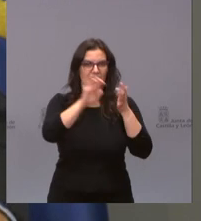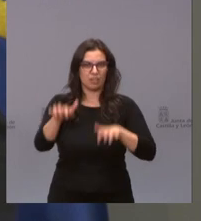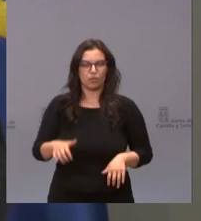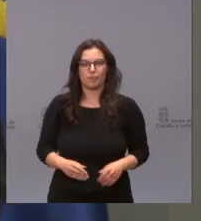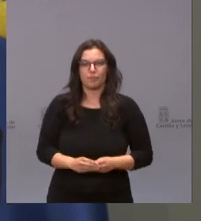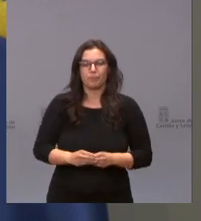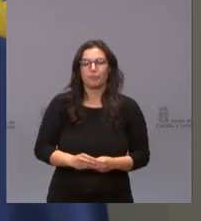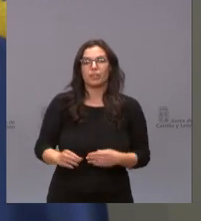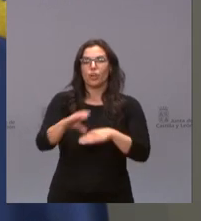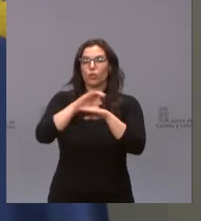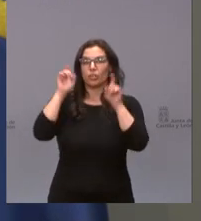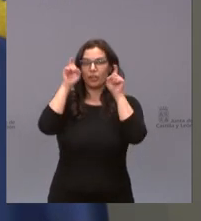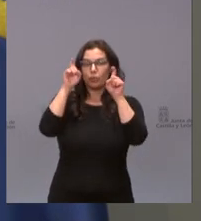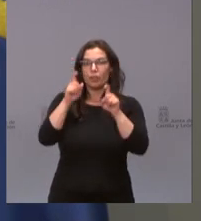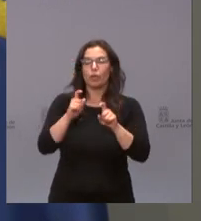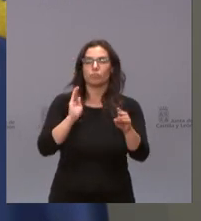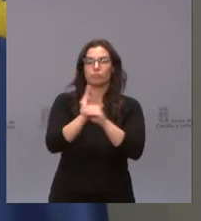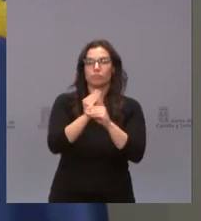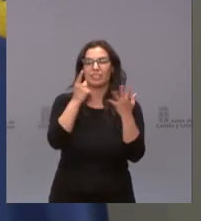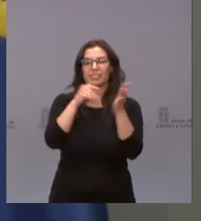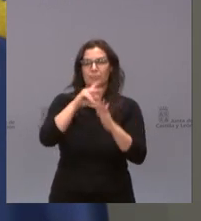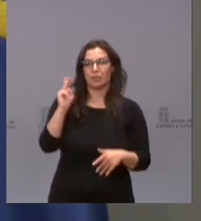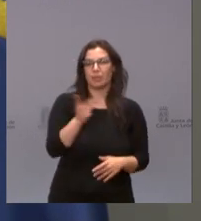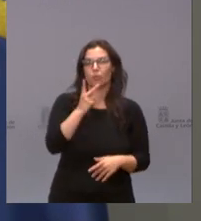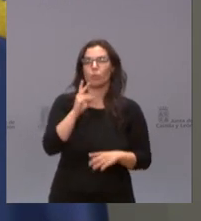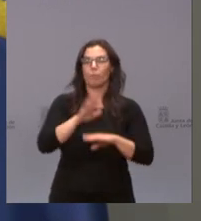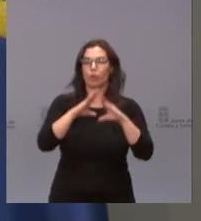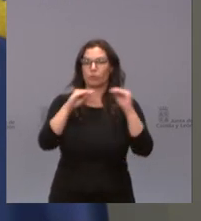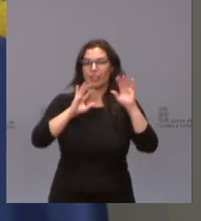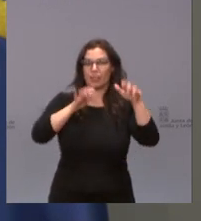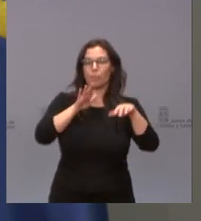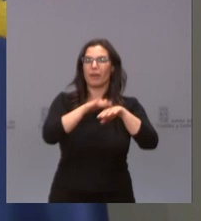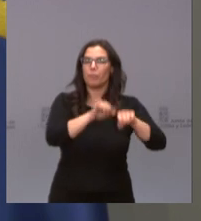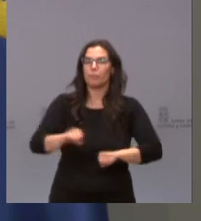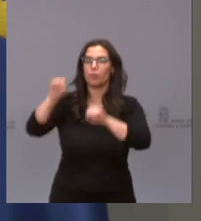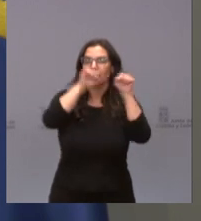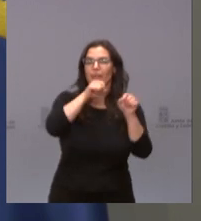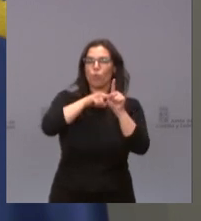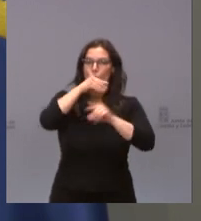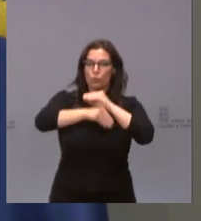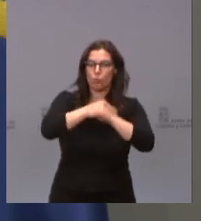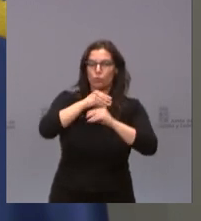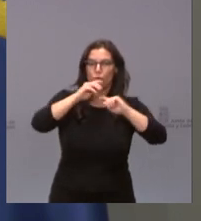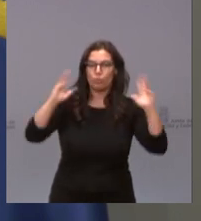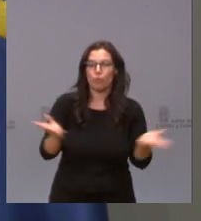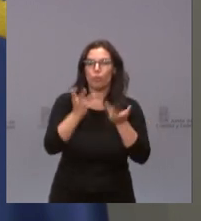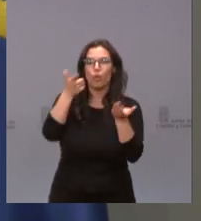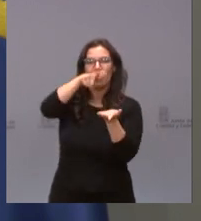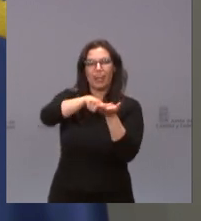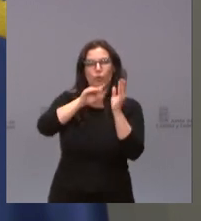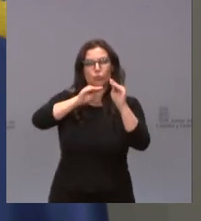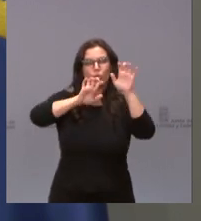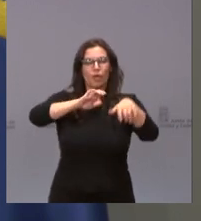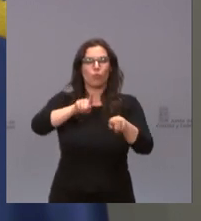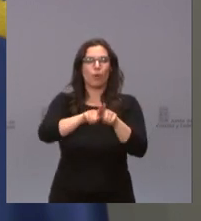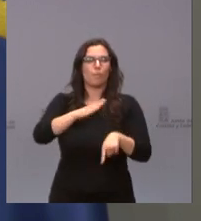La Consejería de Educación otorga 70.000 euros a la Universidad de León para la protección, el uso y la promoción del leonés como patrimonio